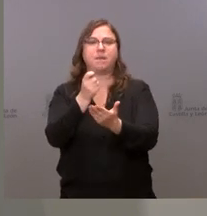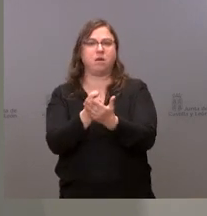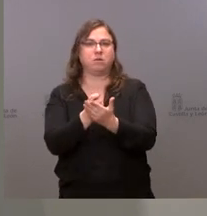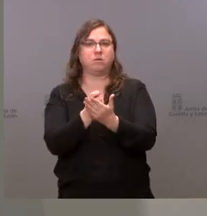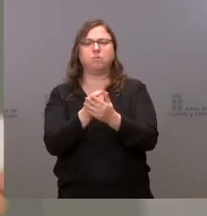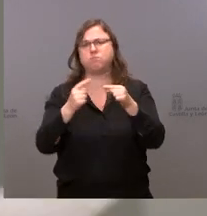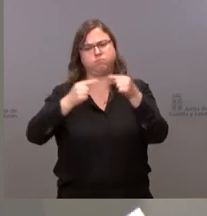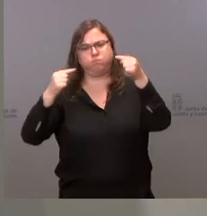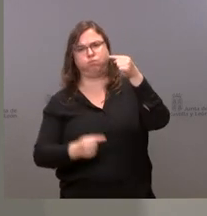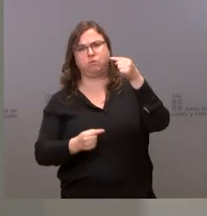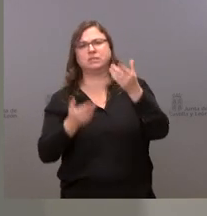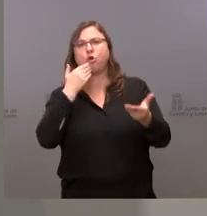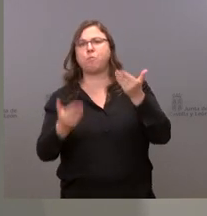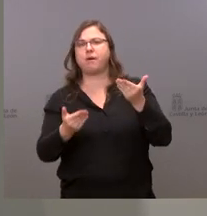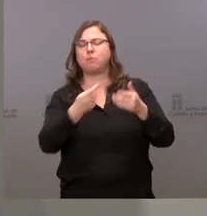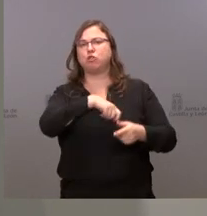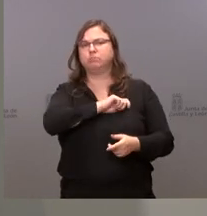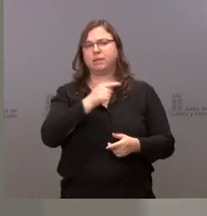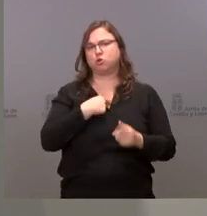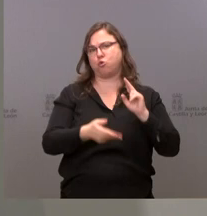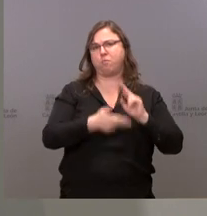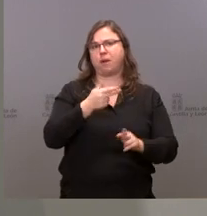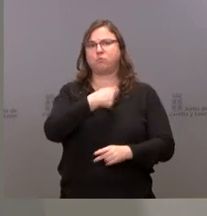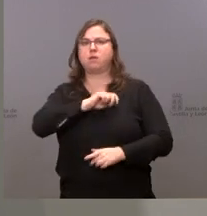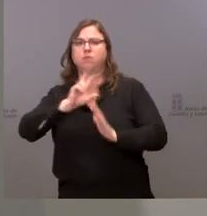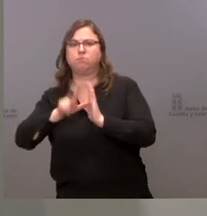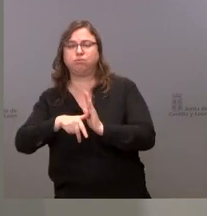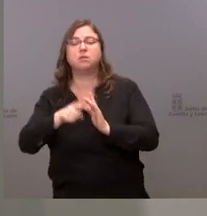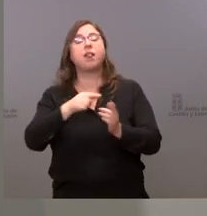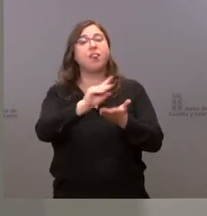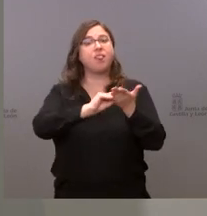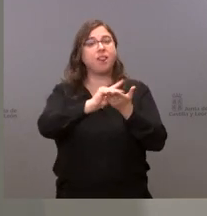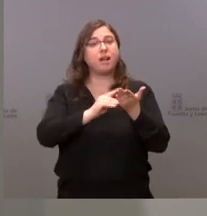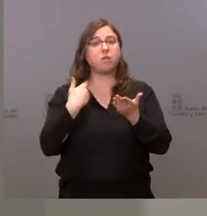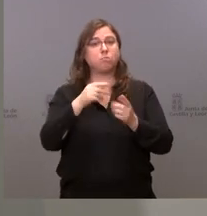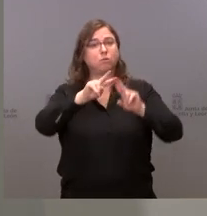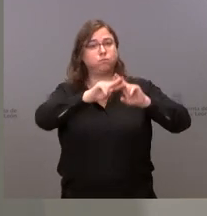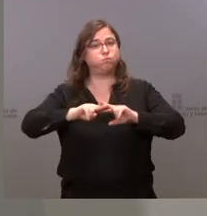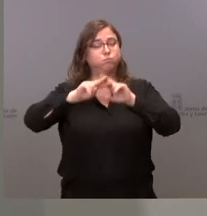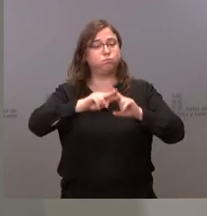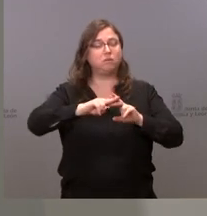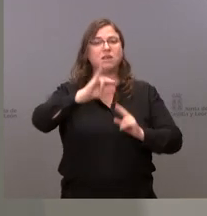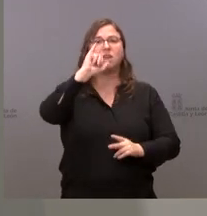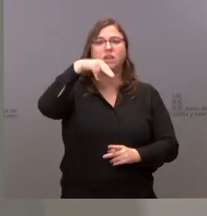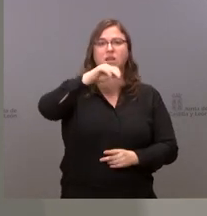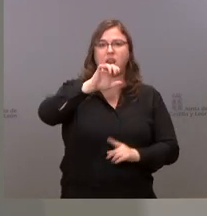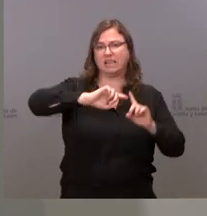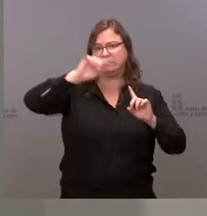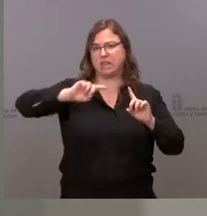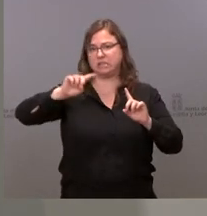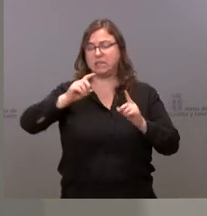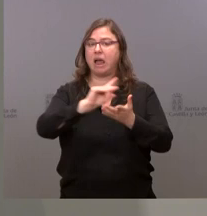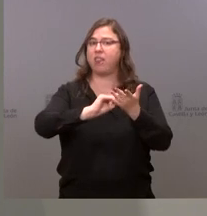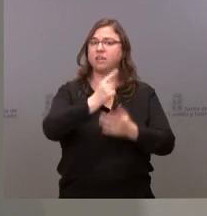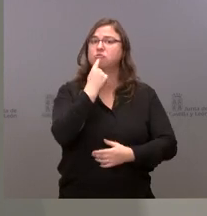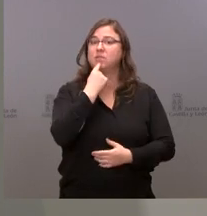de la media española. Y hemos analizado también los datos recientemente publicados por el Instituto Nacional de Estadística, en que sitúan a Castilla